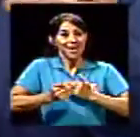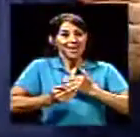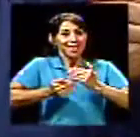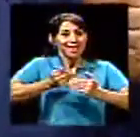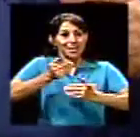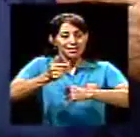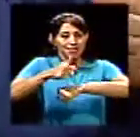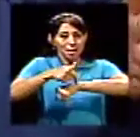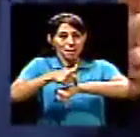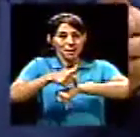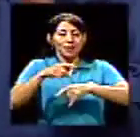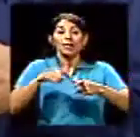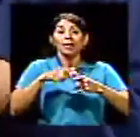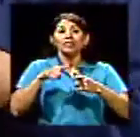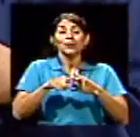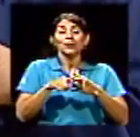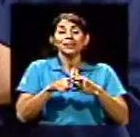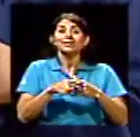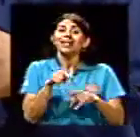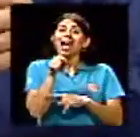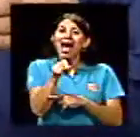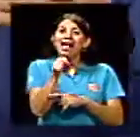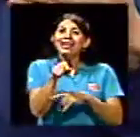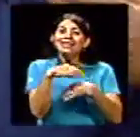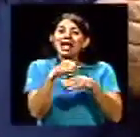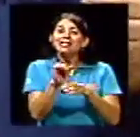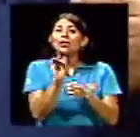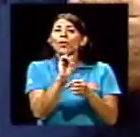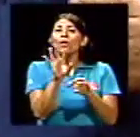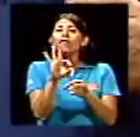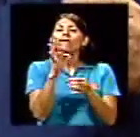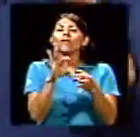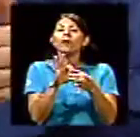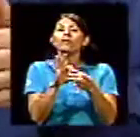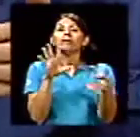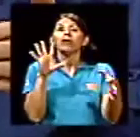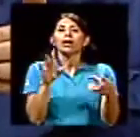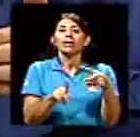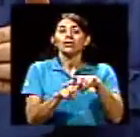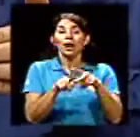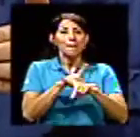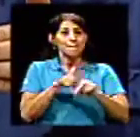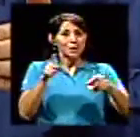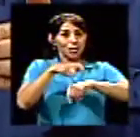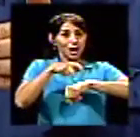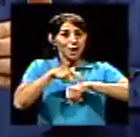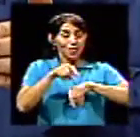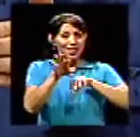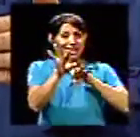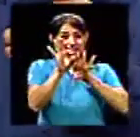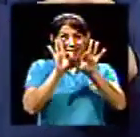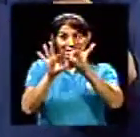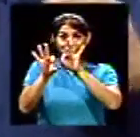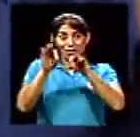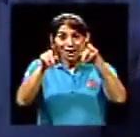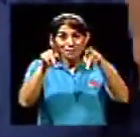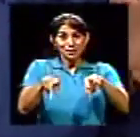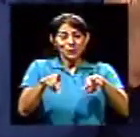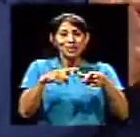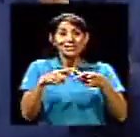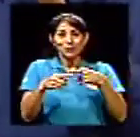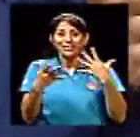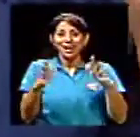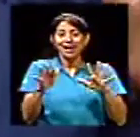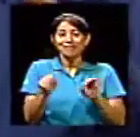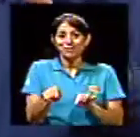hasta ahí posiblemente hacen una forma aleatoria, pero a hora es seleccionar a las personas de dónde entra la cuota, ¿ya? Entonces vos, en un segmento te